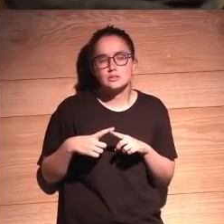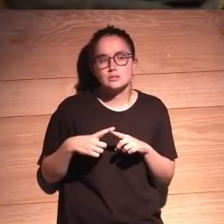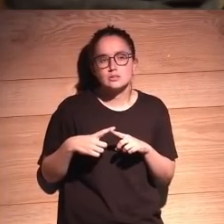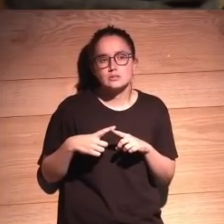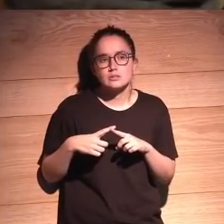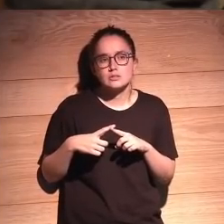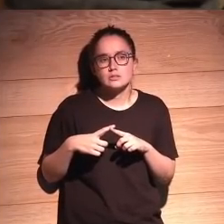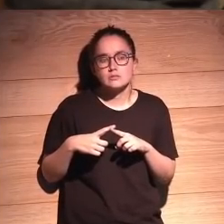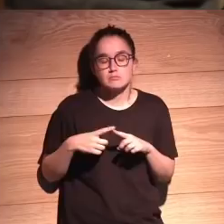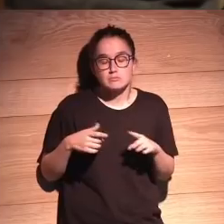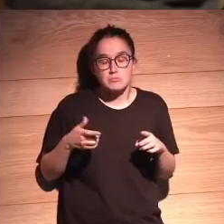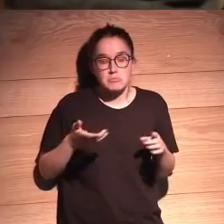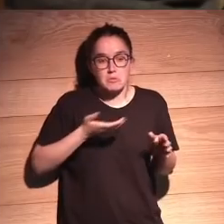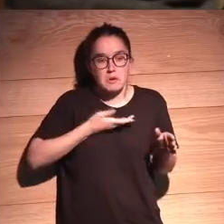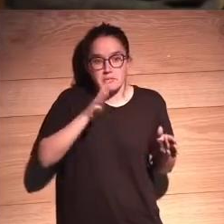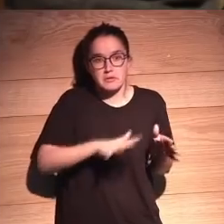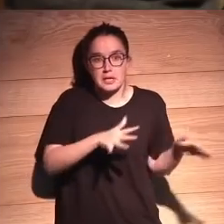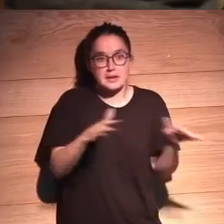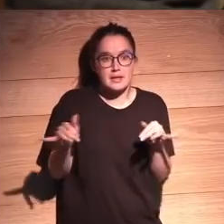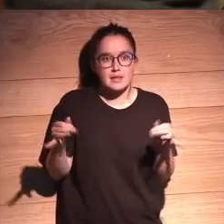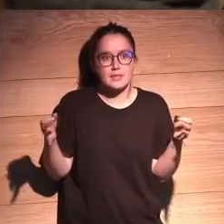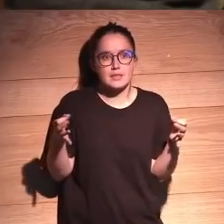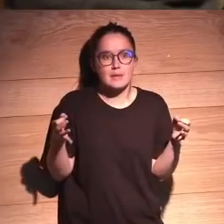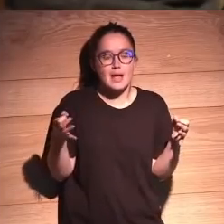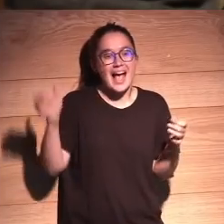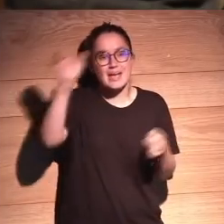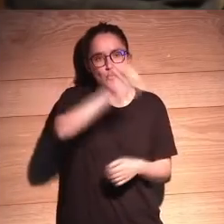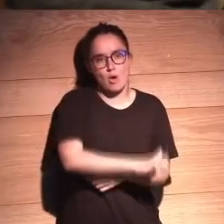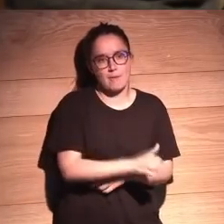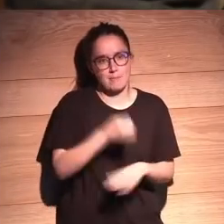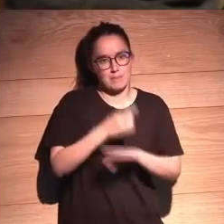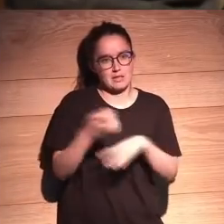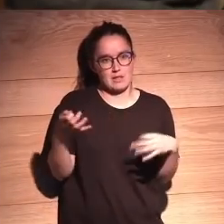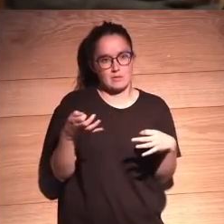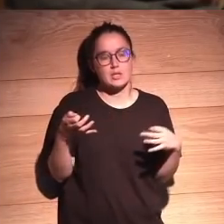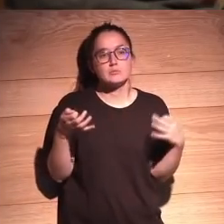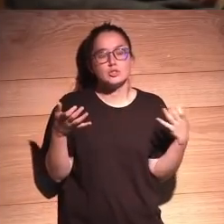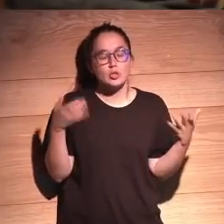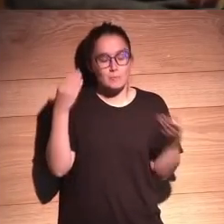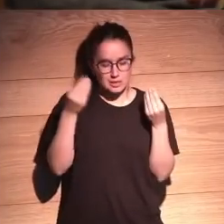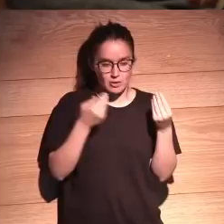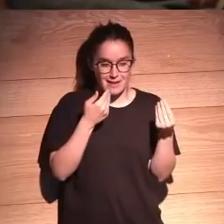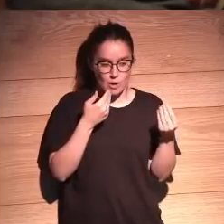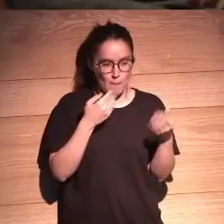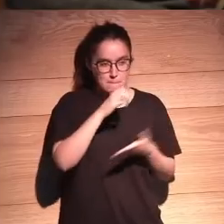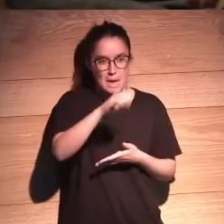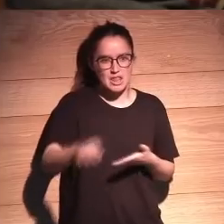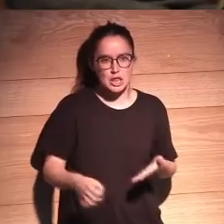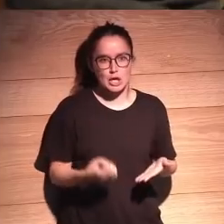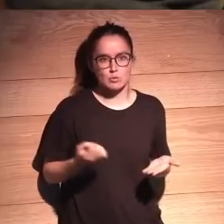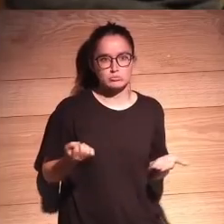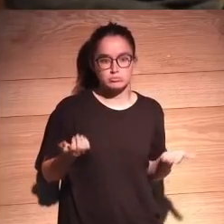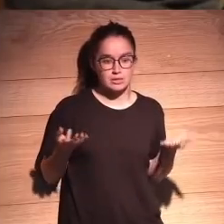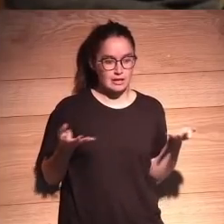decisión a nivel local ni nacional tiene que ser apenas a nivel europeo porque tenga sentido entonces yo veo ahí una laguna tremenda que